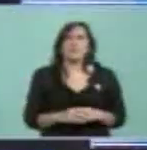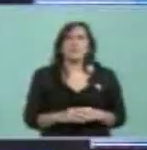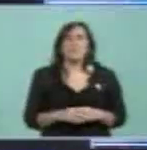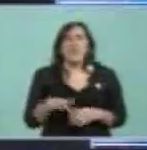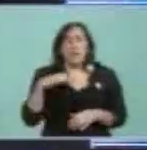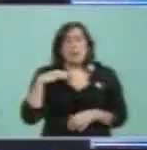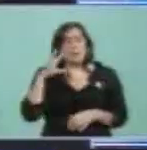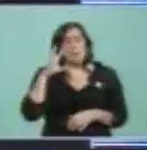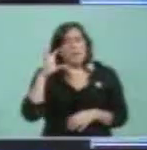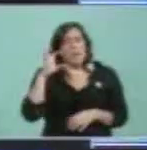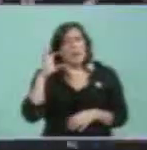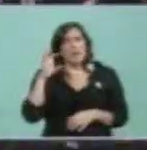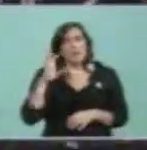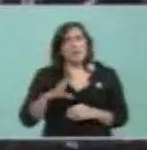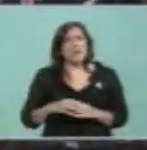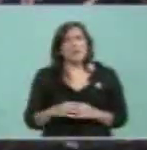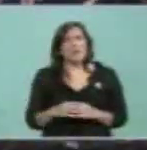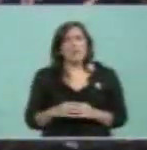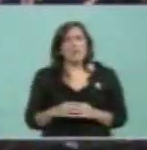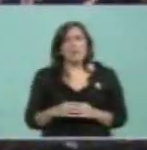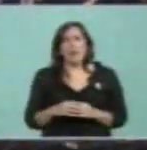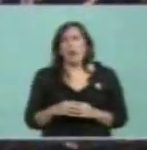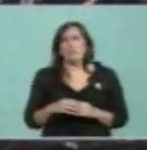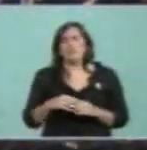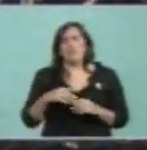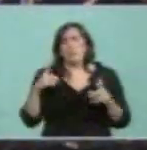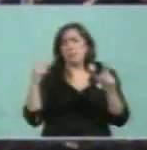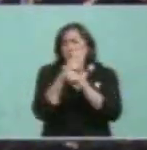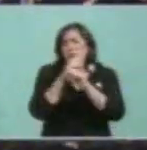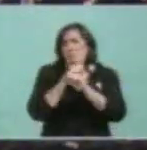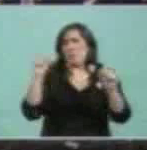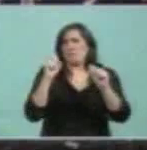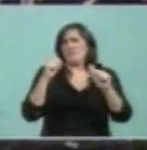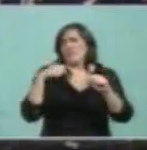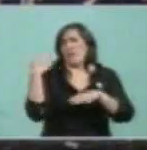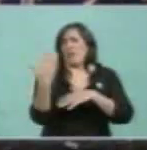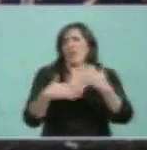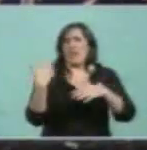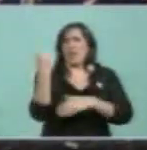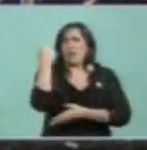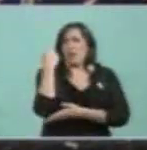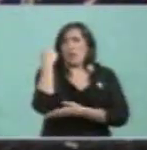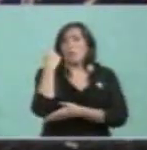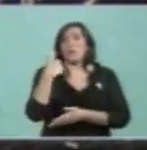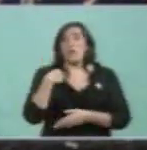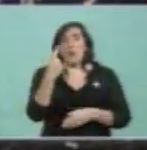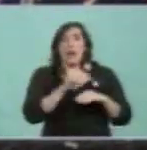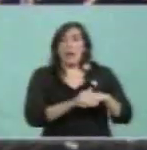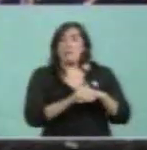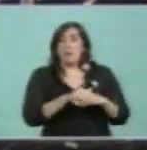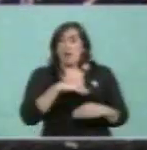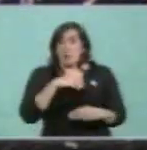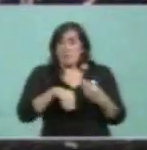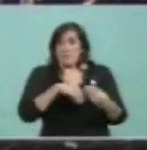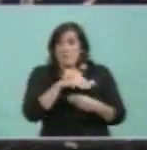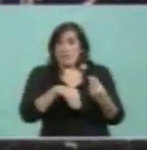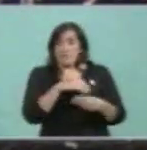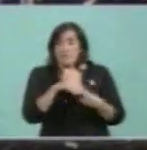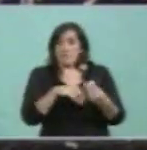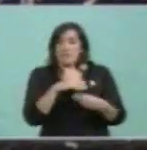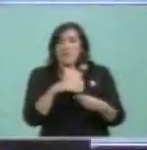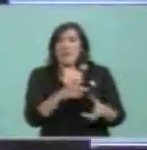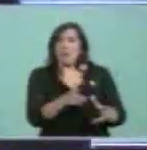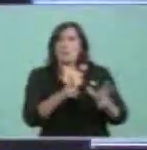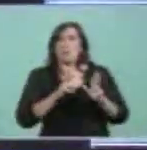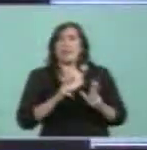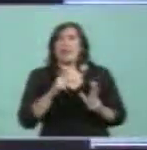Y me acuerdo, bueno, se produce todo el crack económico. Este amigo de la familia, es un amigo de la familia, viene y